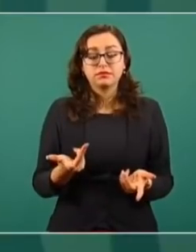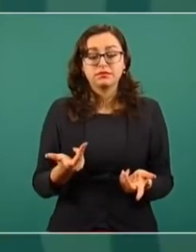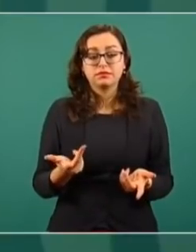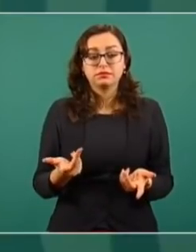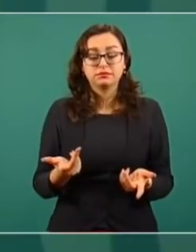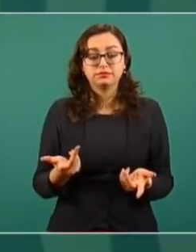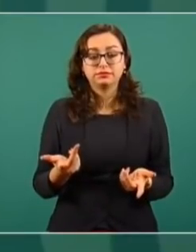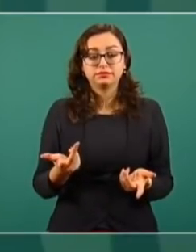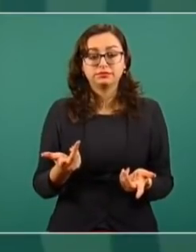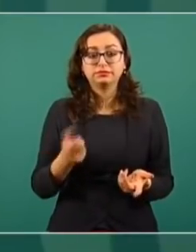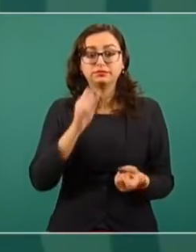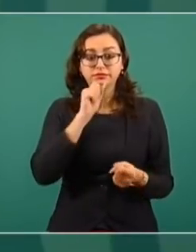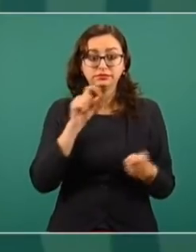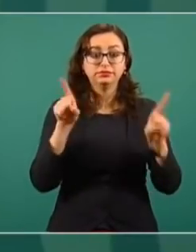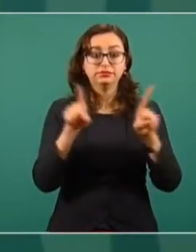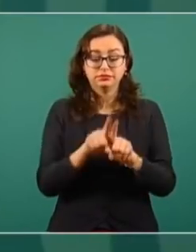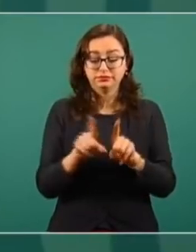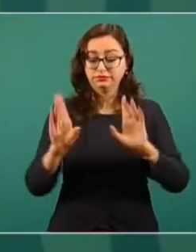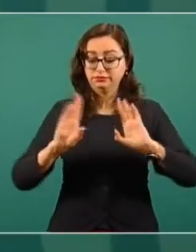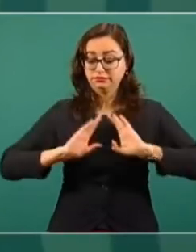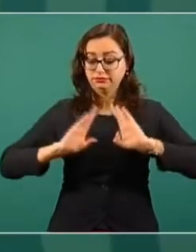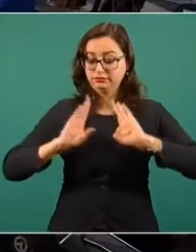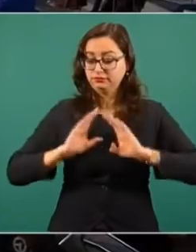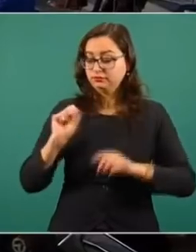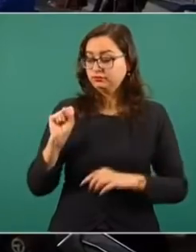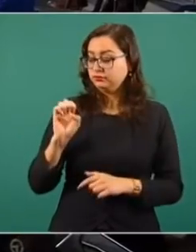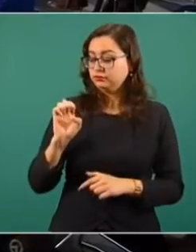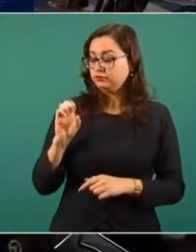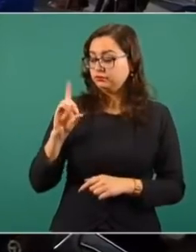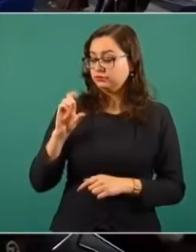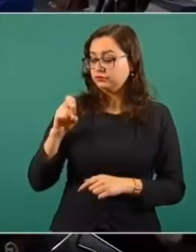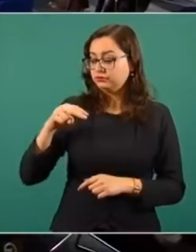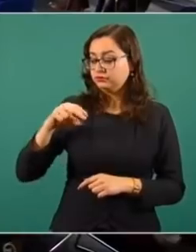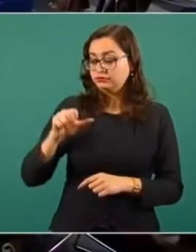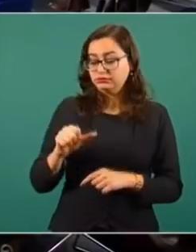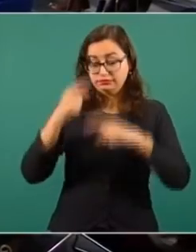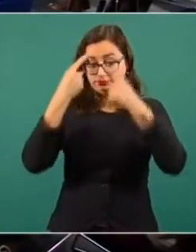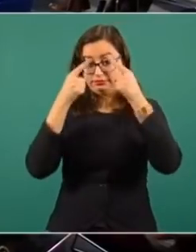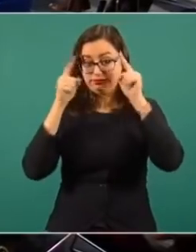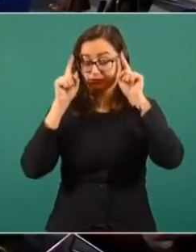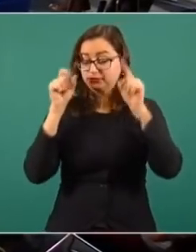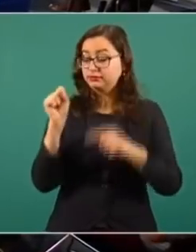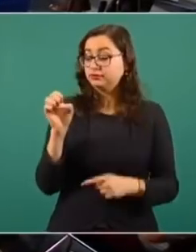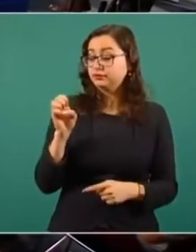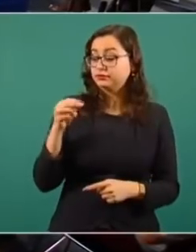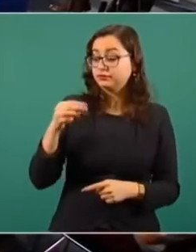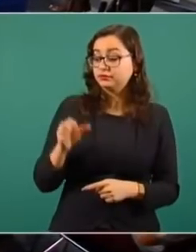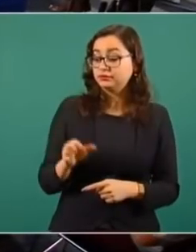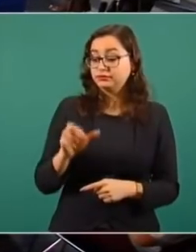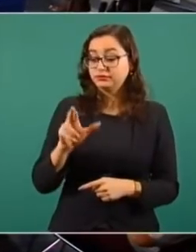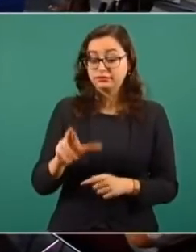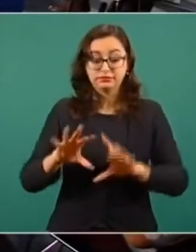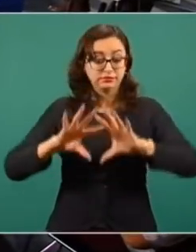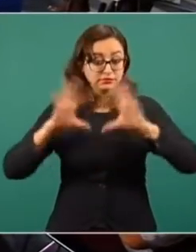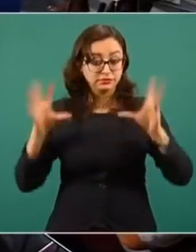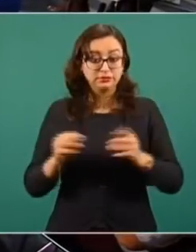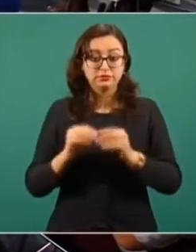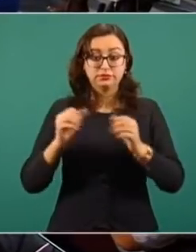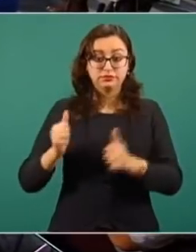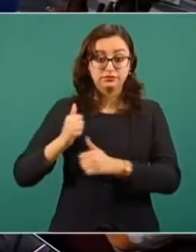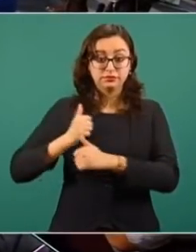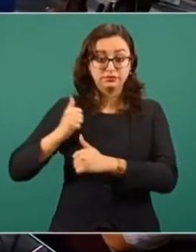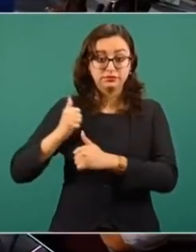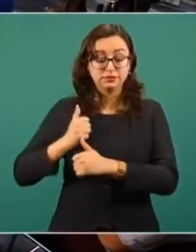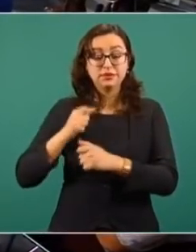el apoyo de las Fuerzas Armadas, de la Secretaría de Defensa Nacional, de la Secretaría de Marina, del Ejército de